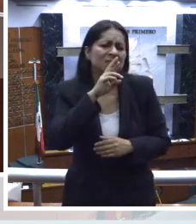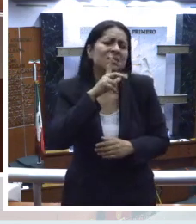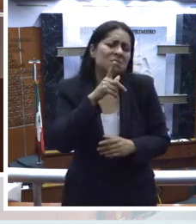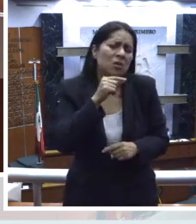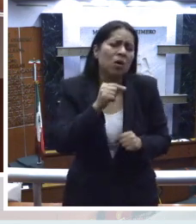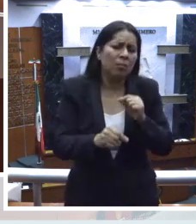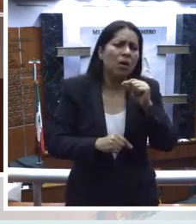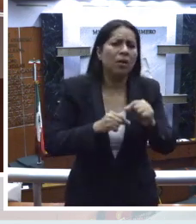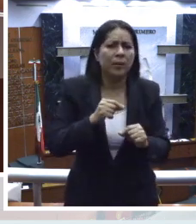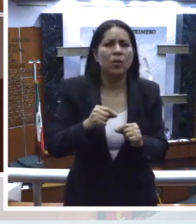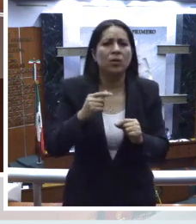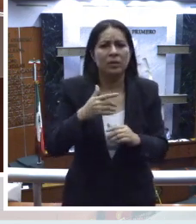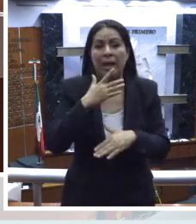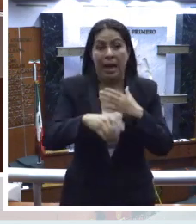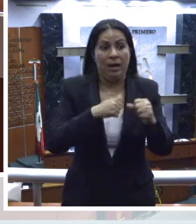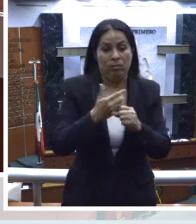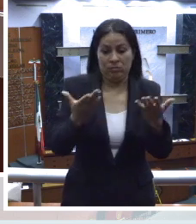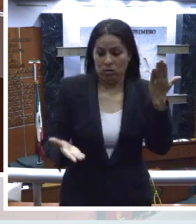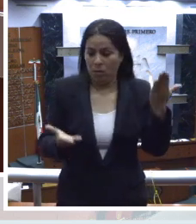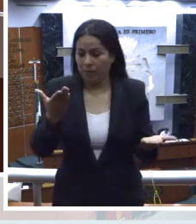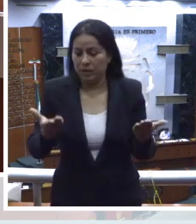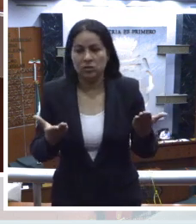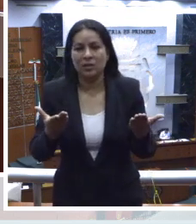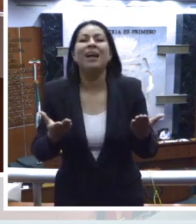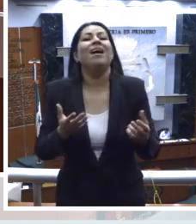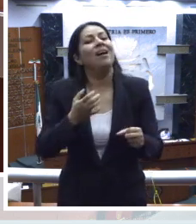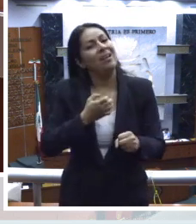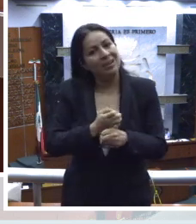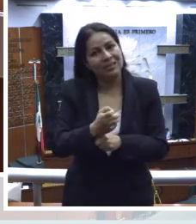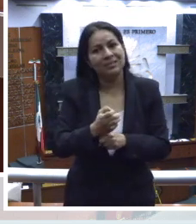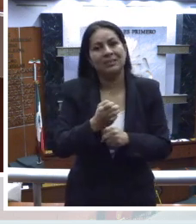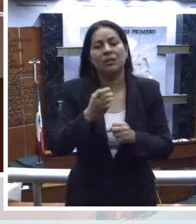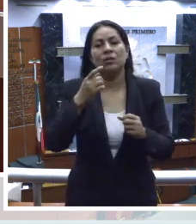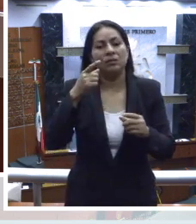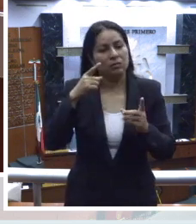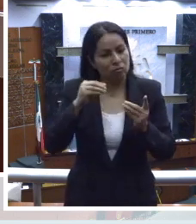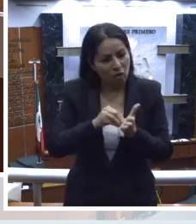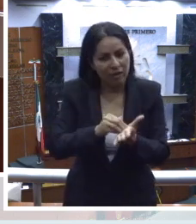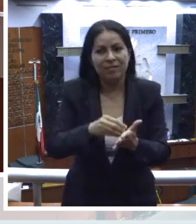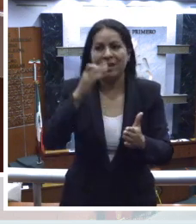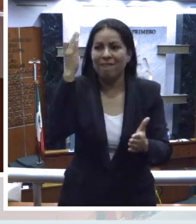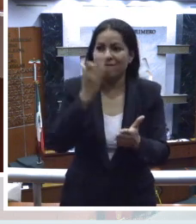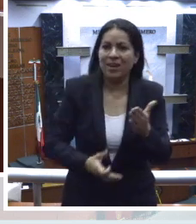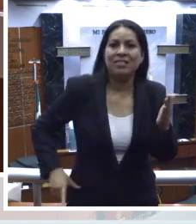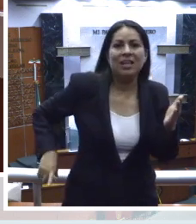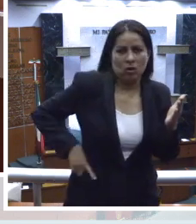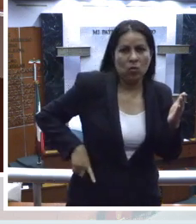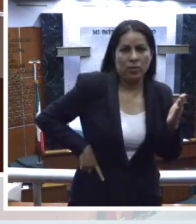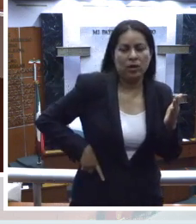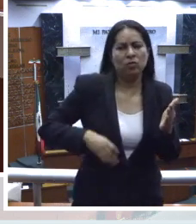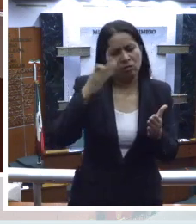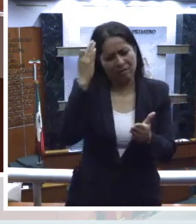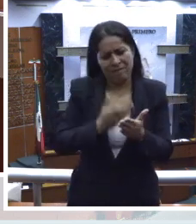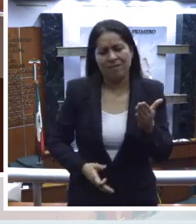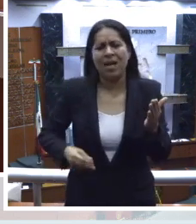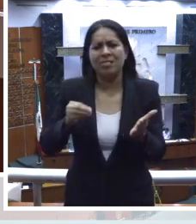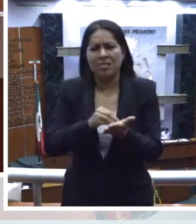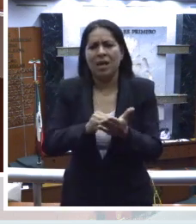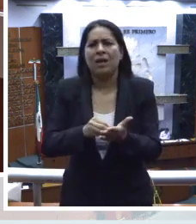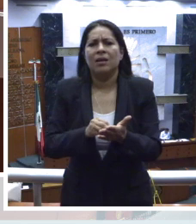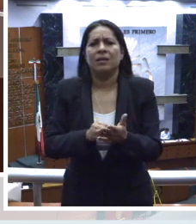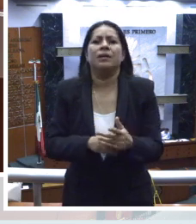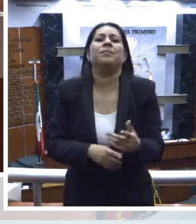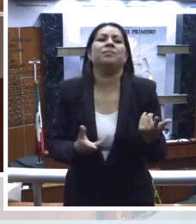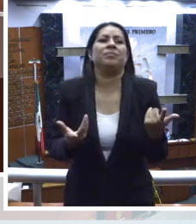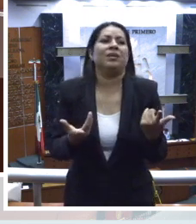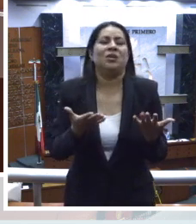en referencia a décadas atrás, el Estado mantiene una deuda histórica con ellas, pues se mantienen desigualdades que inhiben su